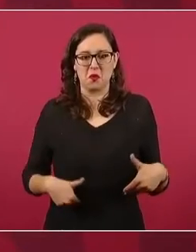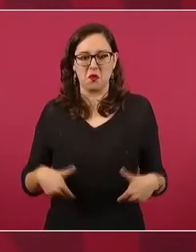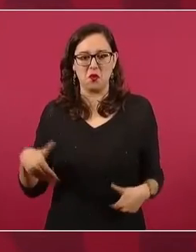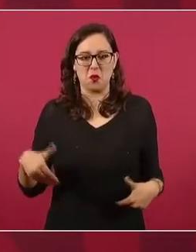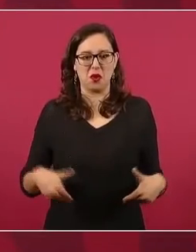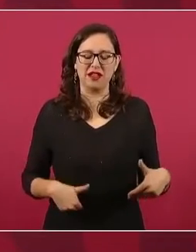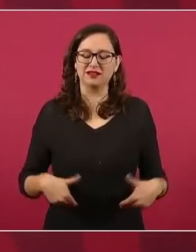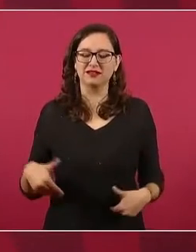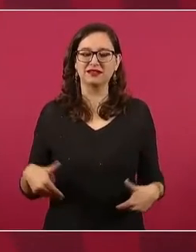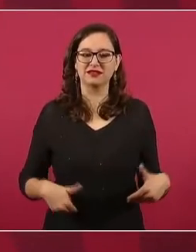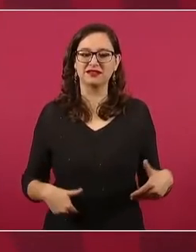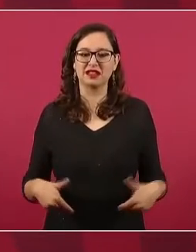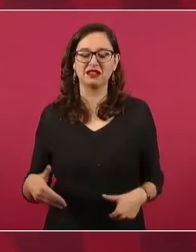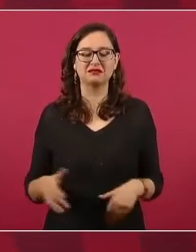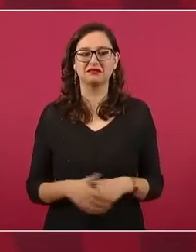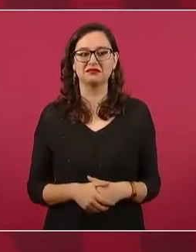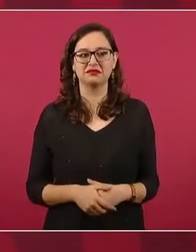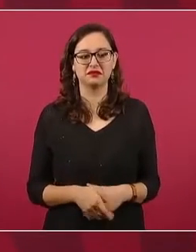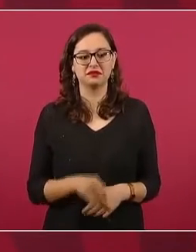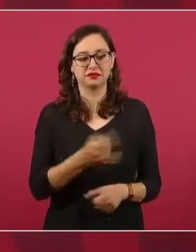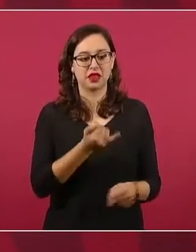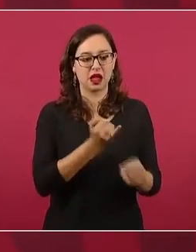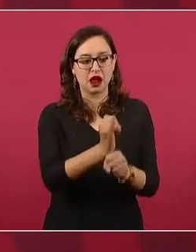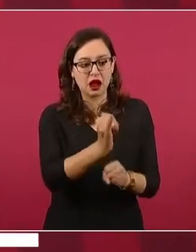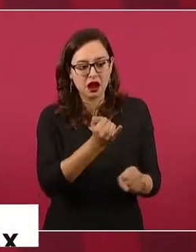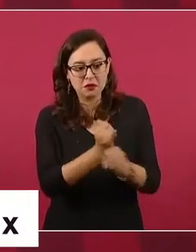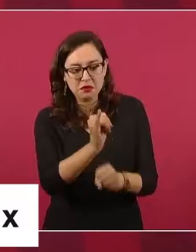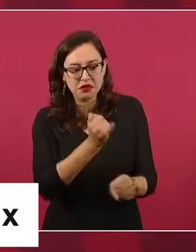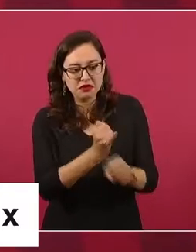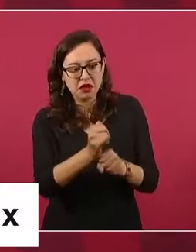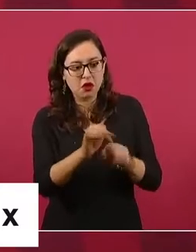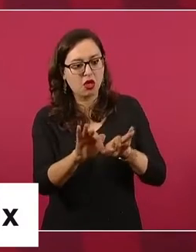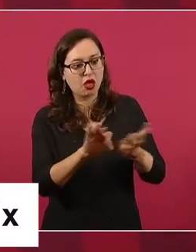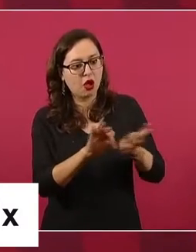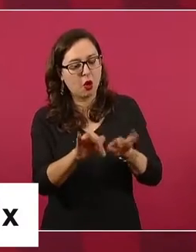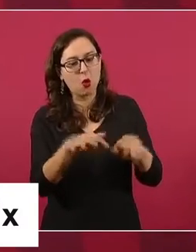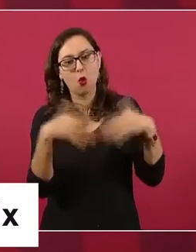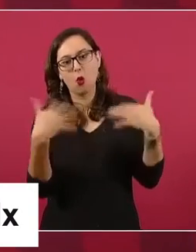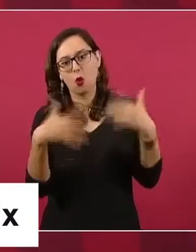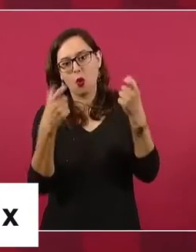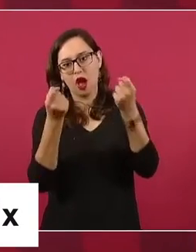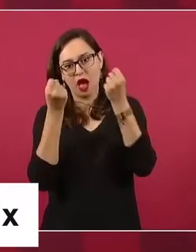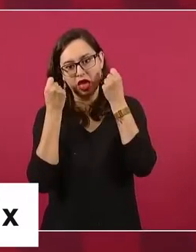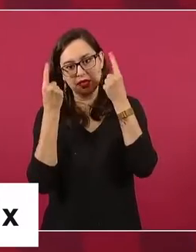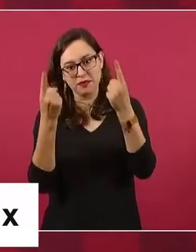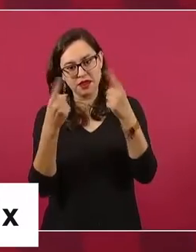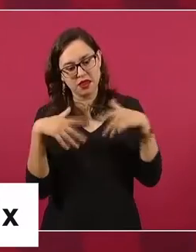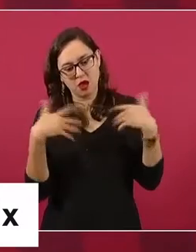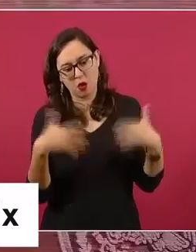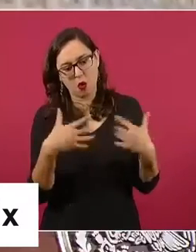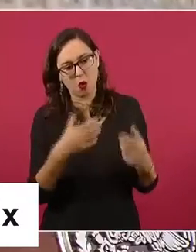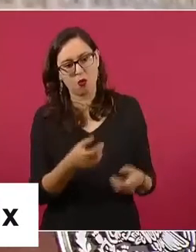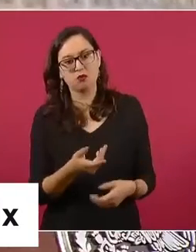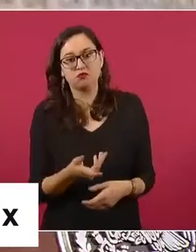del carpintero, porque hay que reconocerlo. Si uno quiere hacer esto,